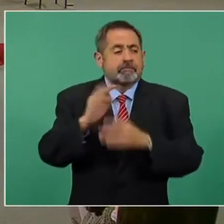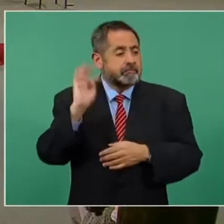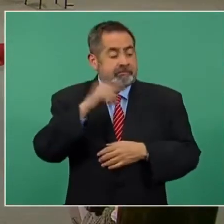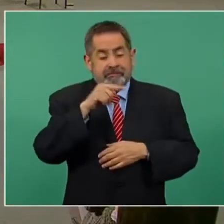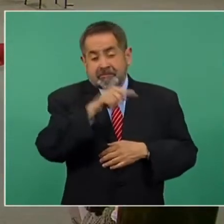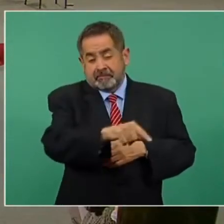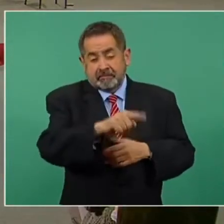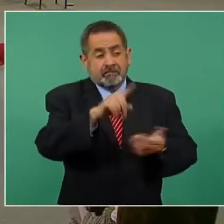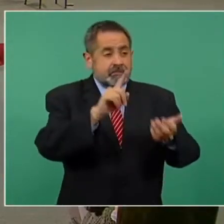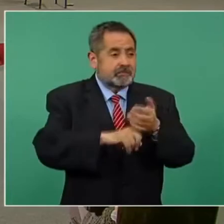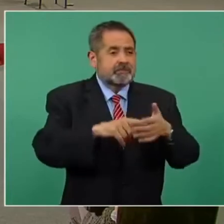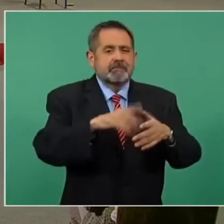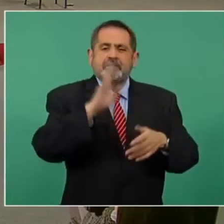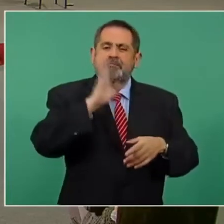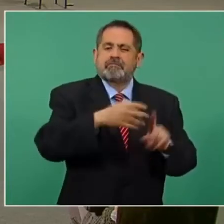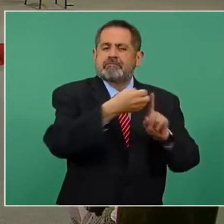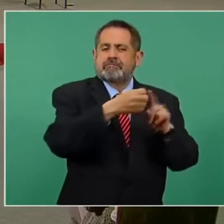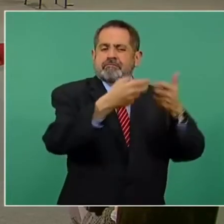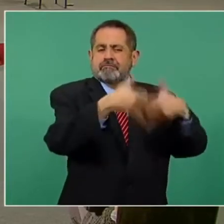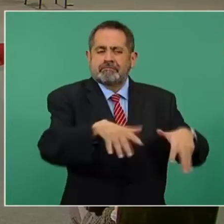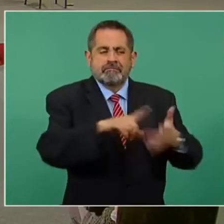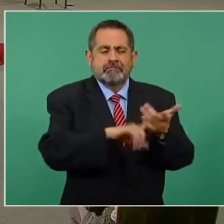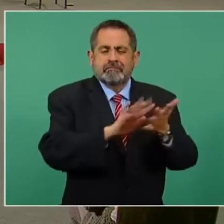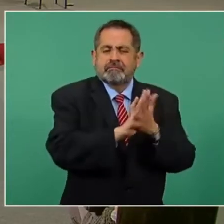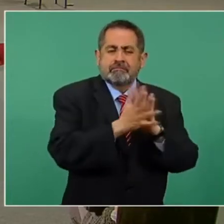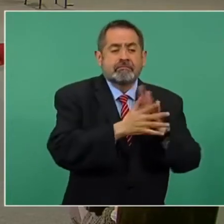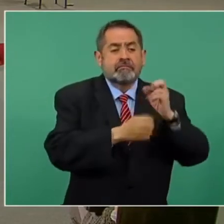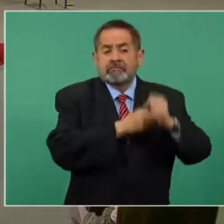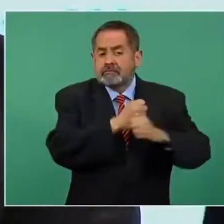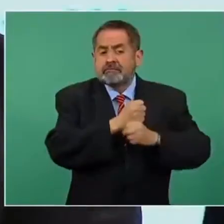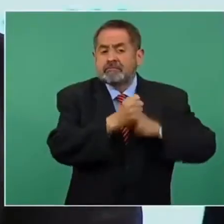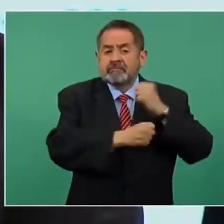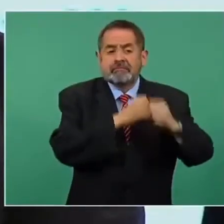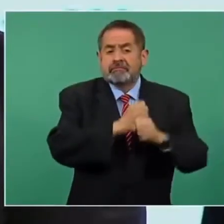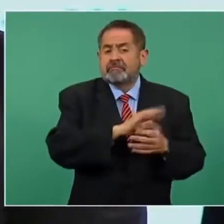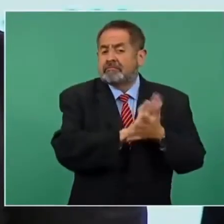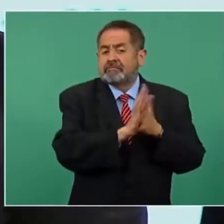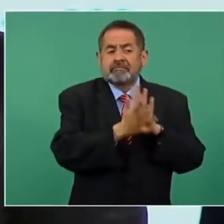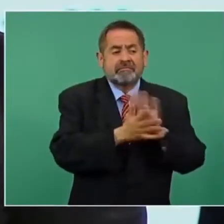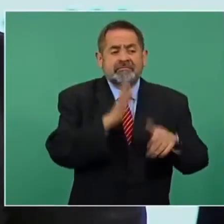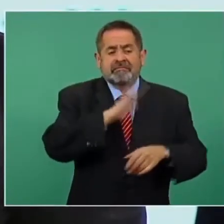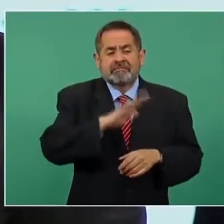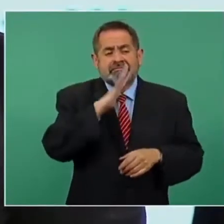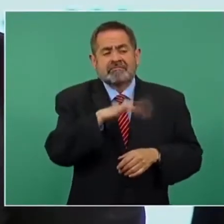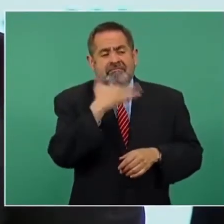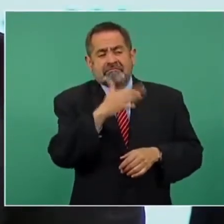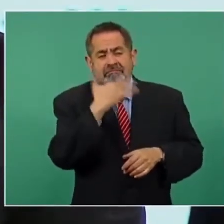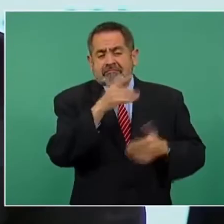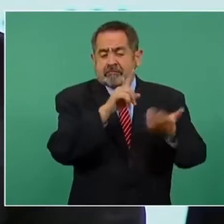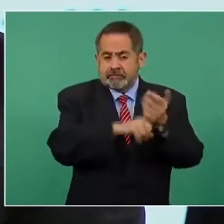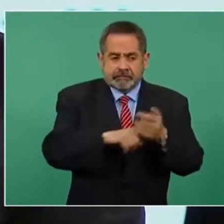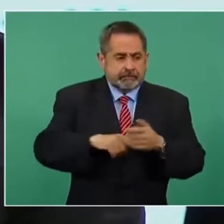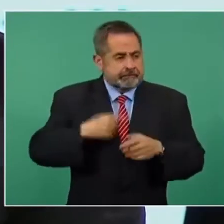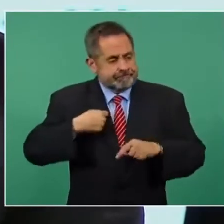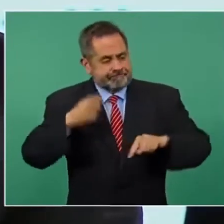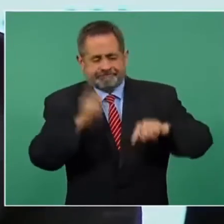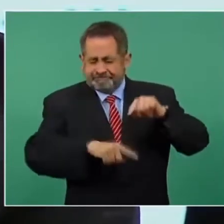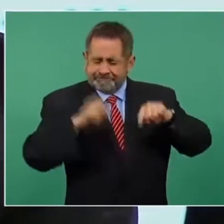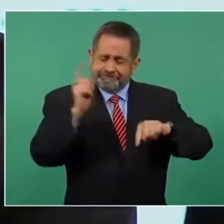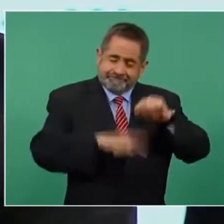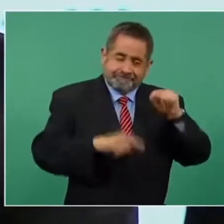carácter estructural que se fueron incubando durante muchos años, que está siendo difícil